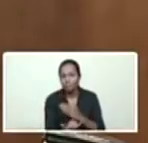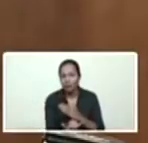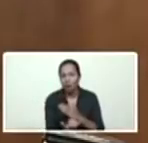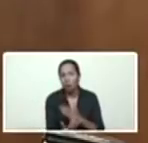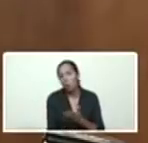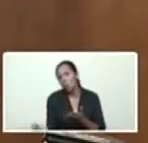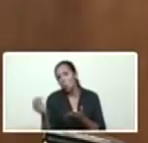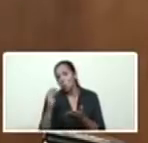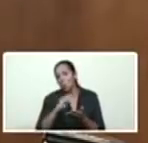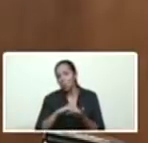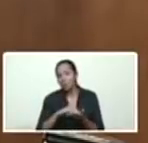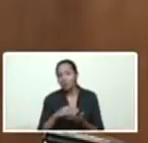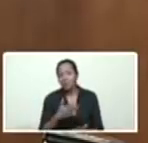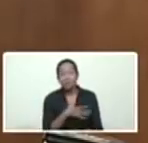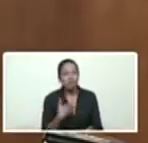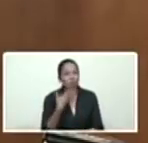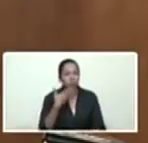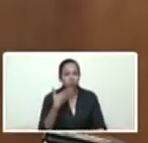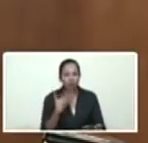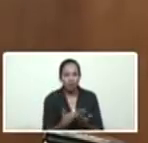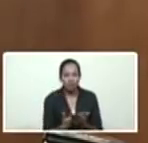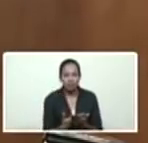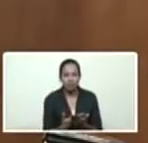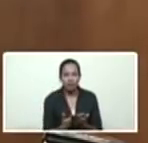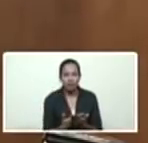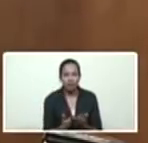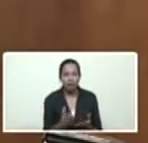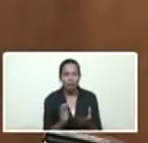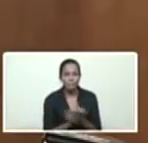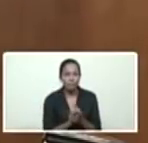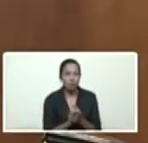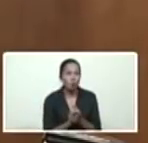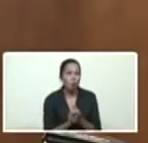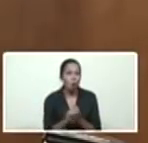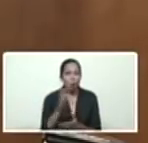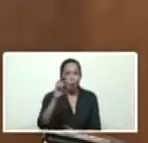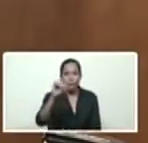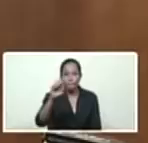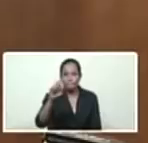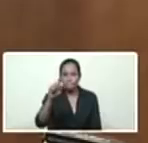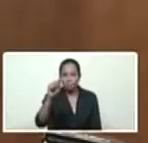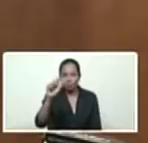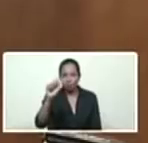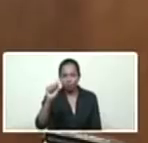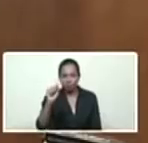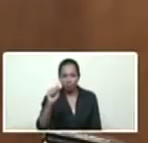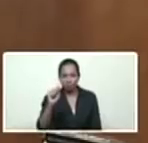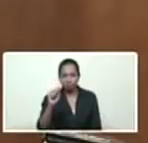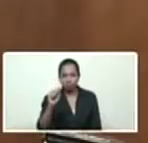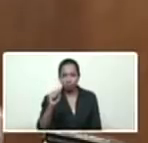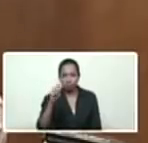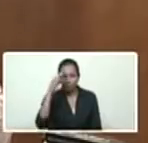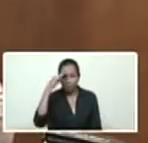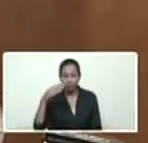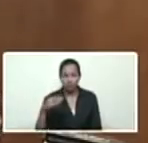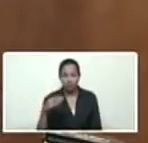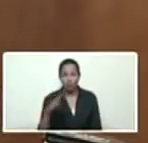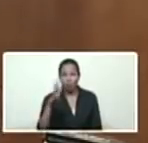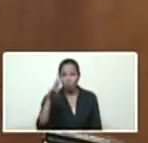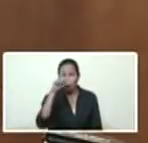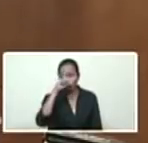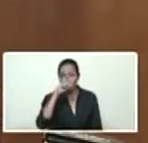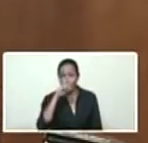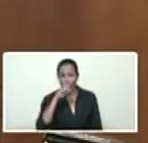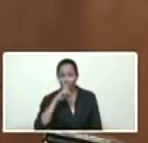quiero agradecerle al compañero mayor general Mota Domínguez le ha tocado cuatro años de